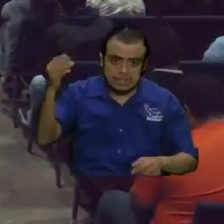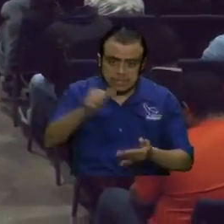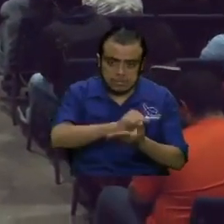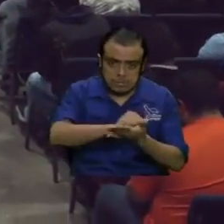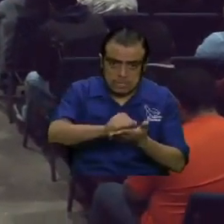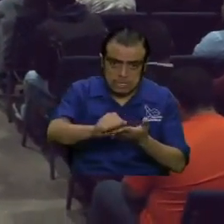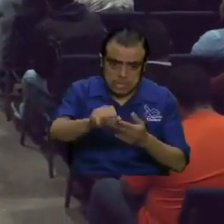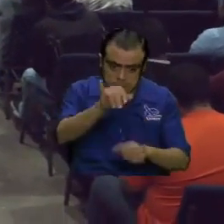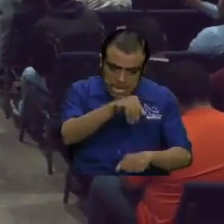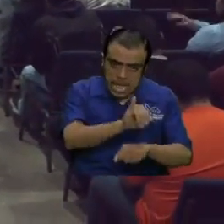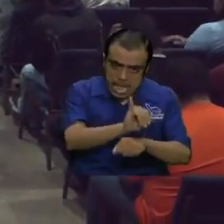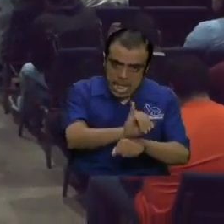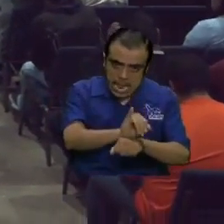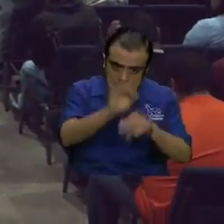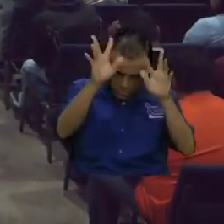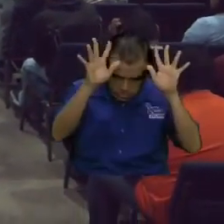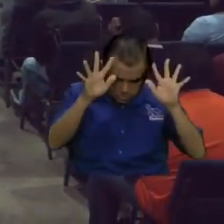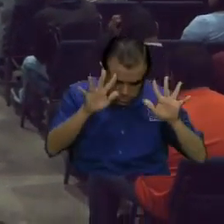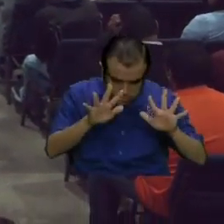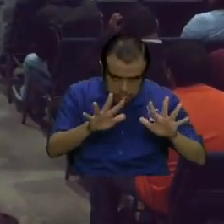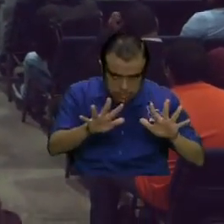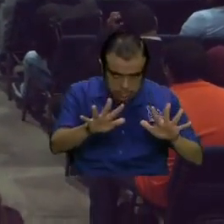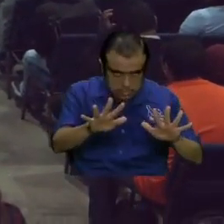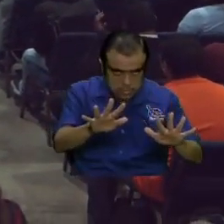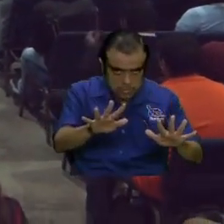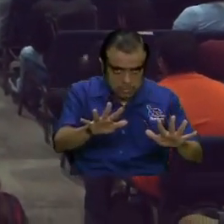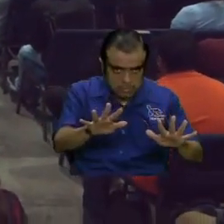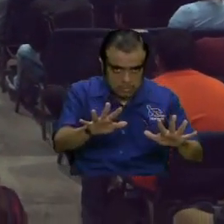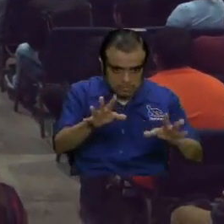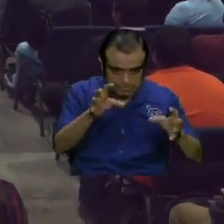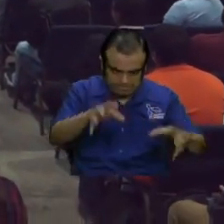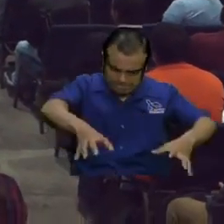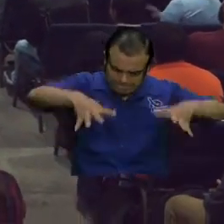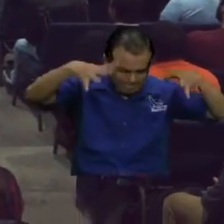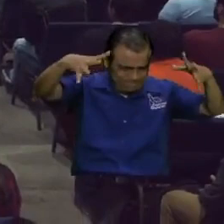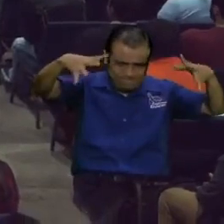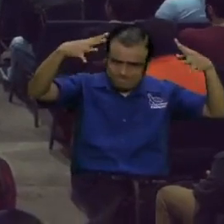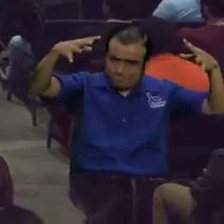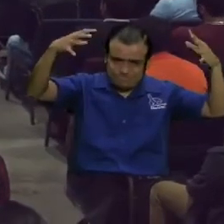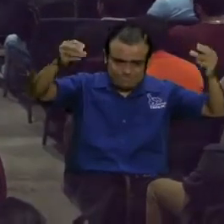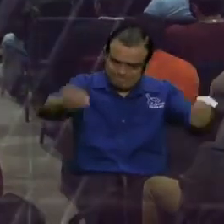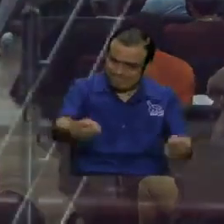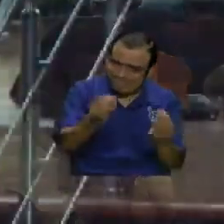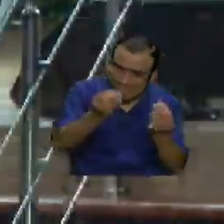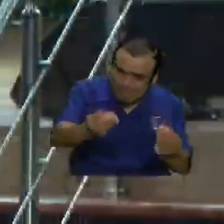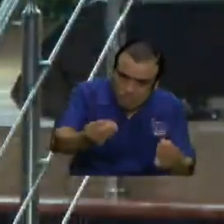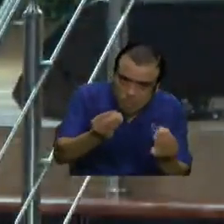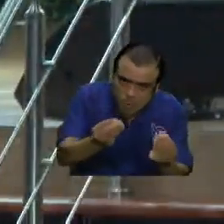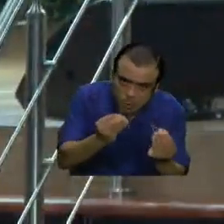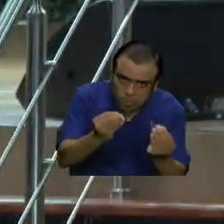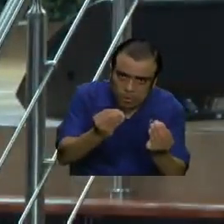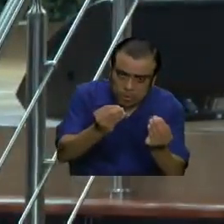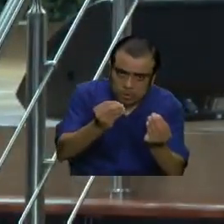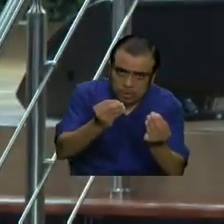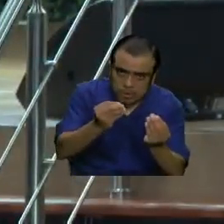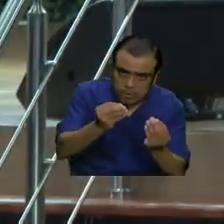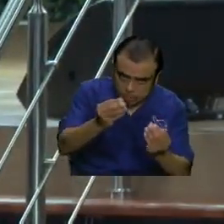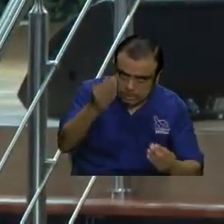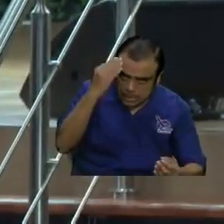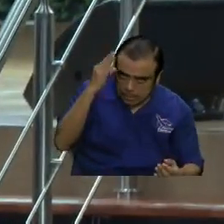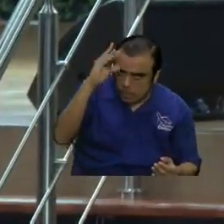pero ¿sabe cómo la va a derramar? sobre abundantemente pero ¿sabe por qué?